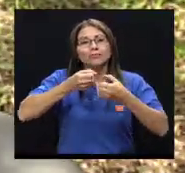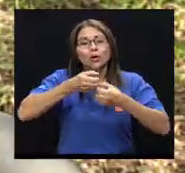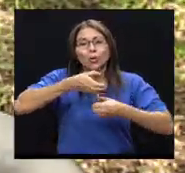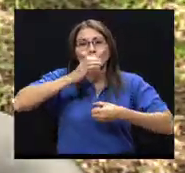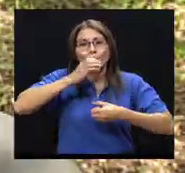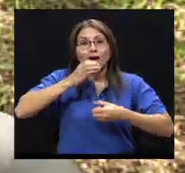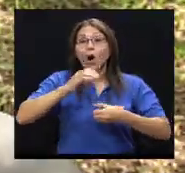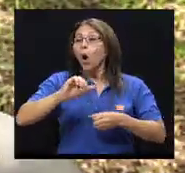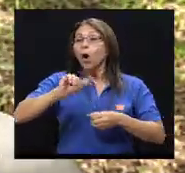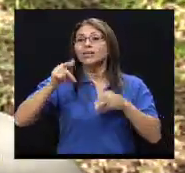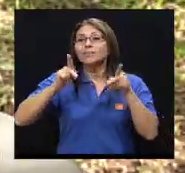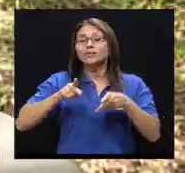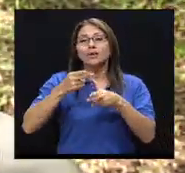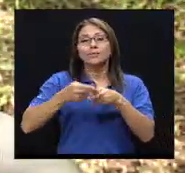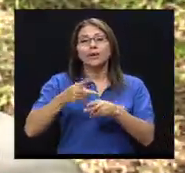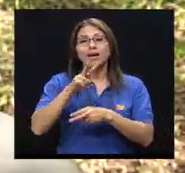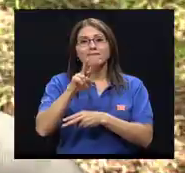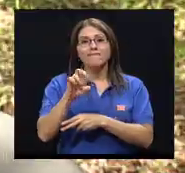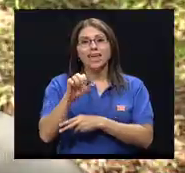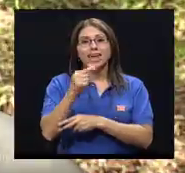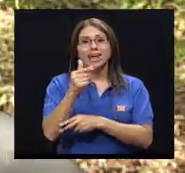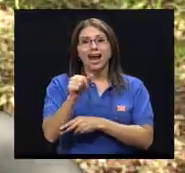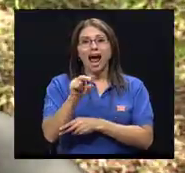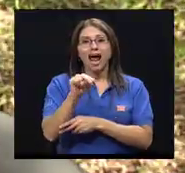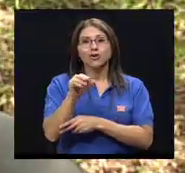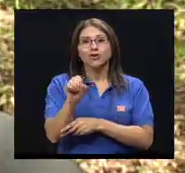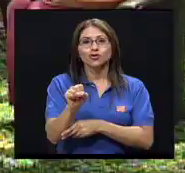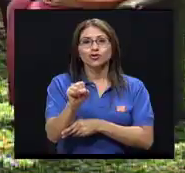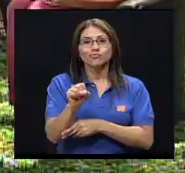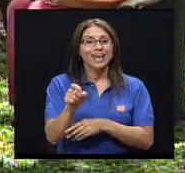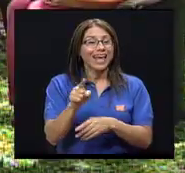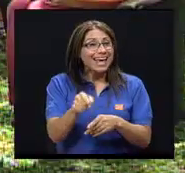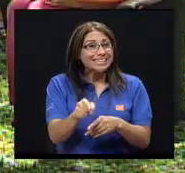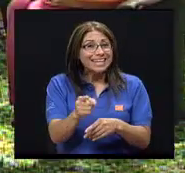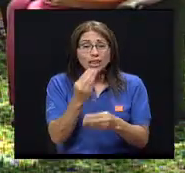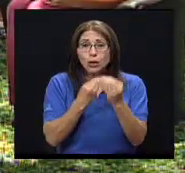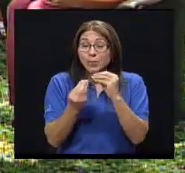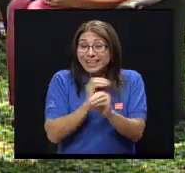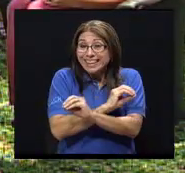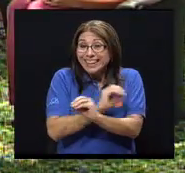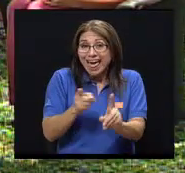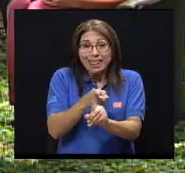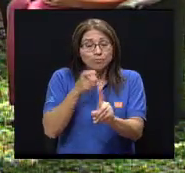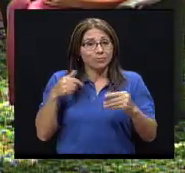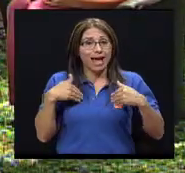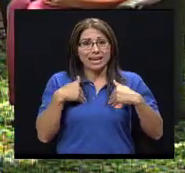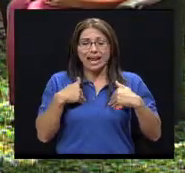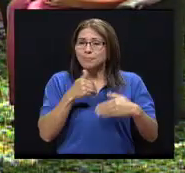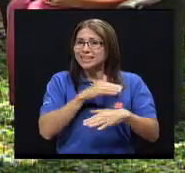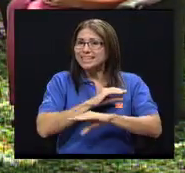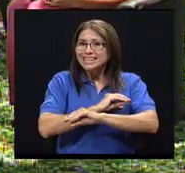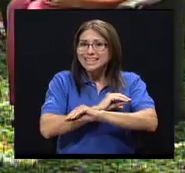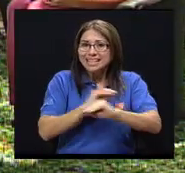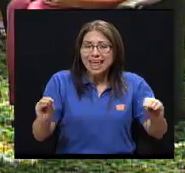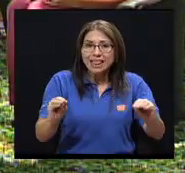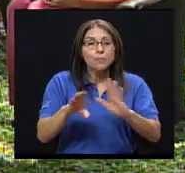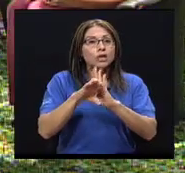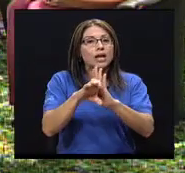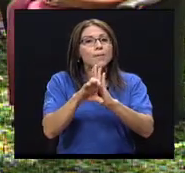son los que eliminan por completo todos los productos de origen animal. Y esto es todos los productos de origen animal, incluso